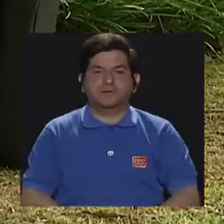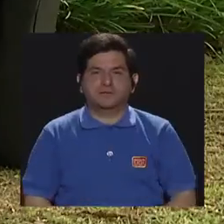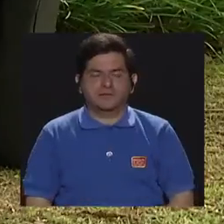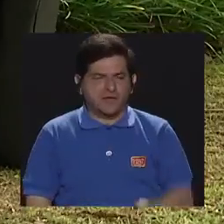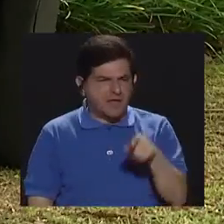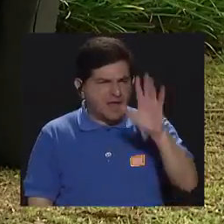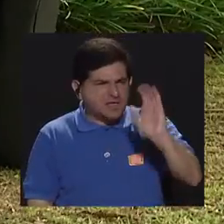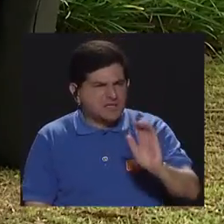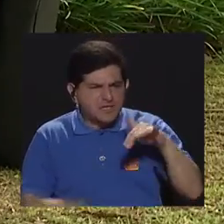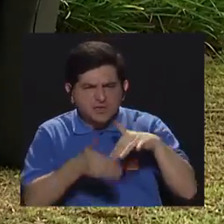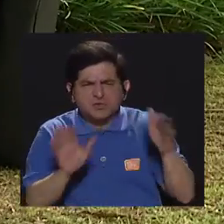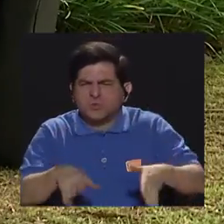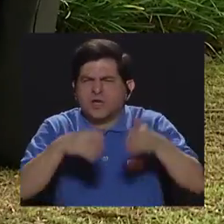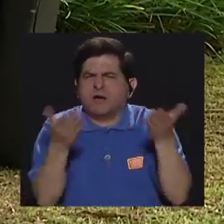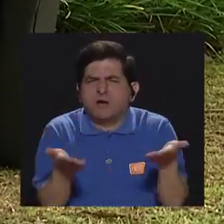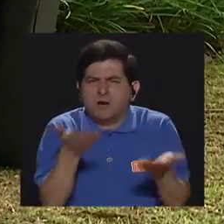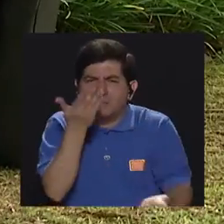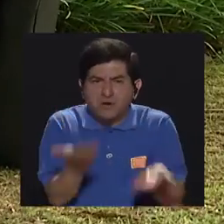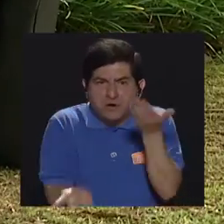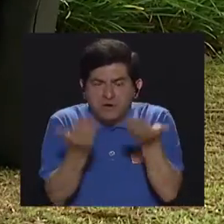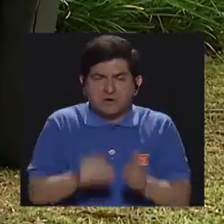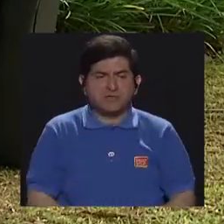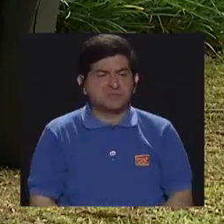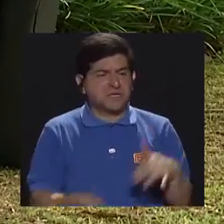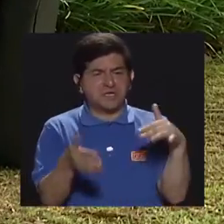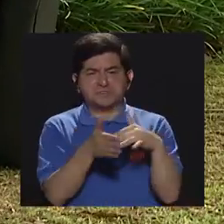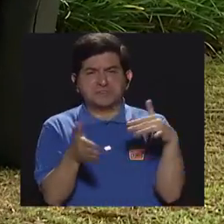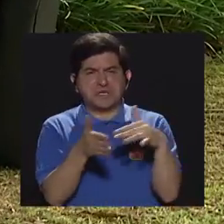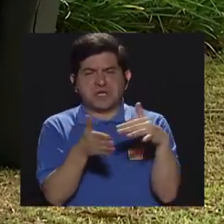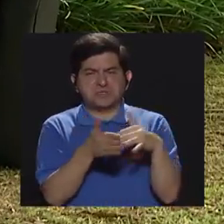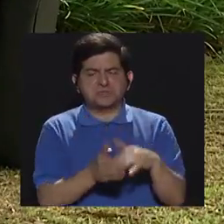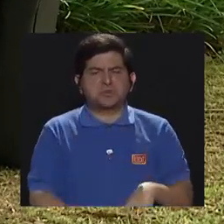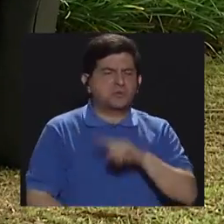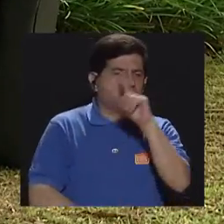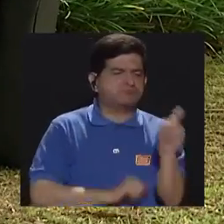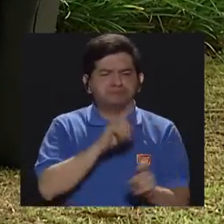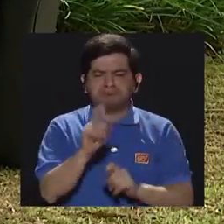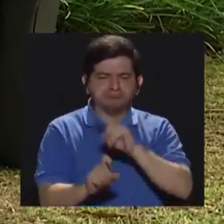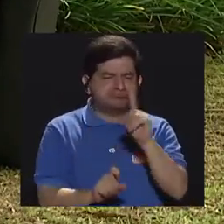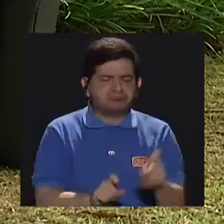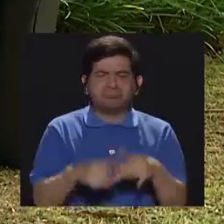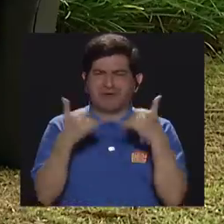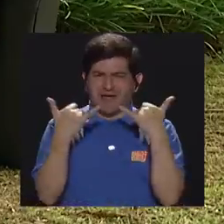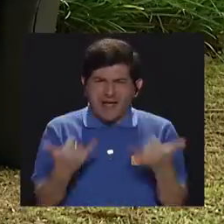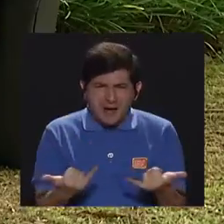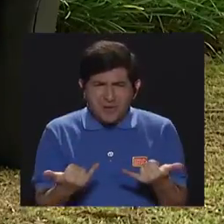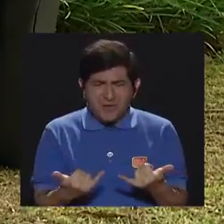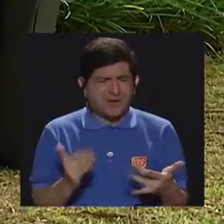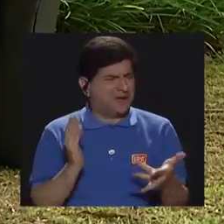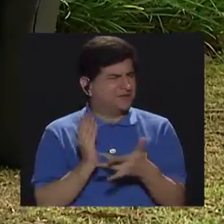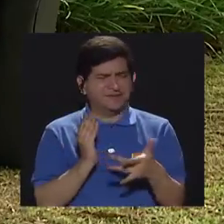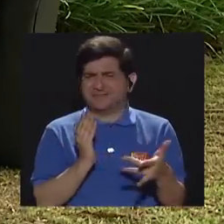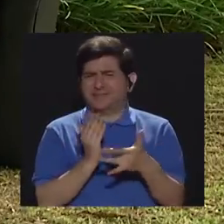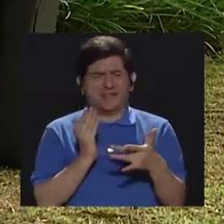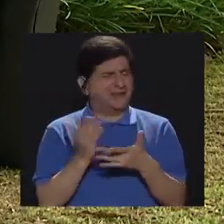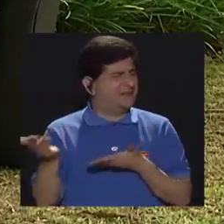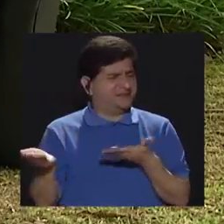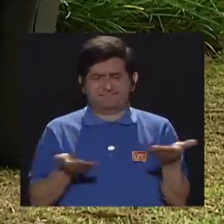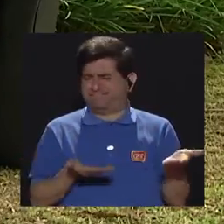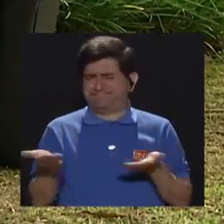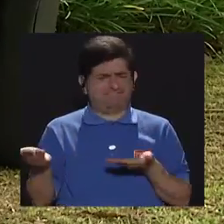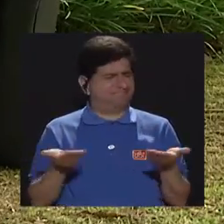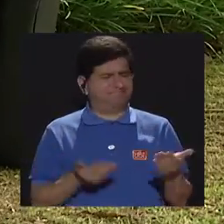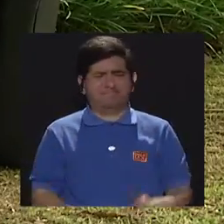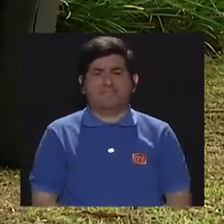¿cómo es que el niño estudia? Puede ser que esté estudiando con cuestionarios, y los cuestionarios en este momento ya son una técnica obsoleta.